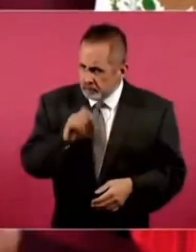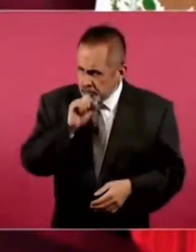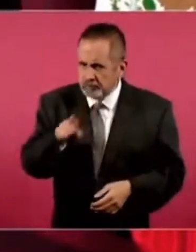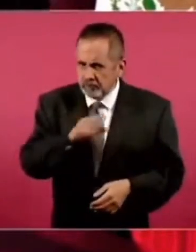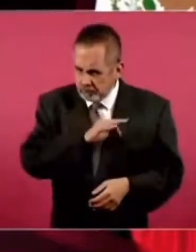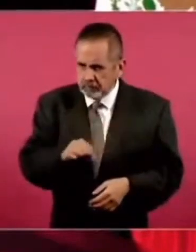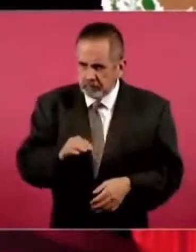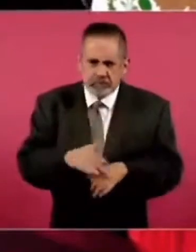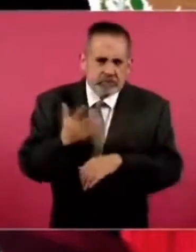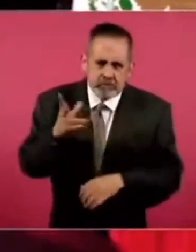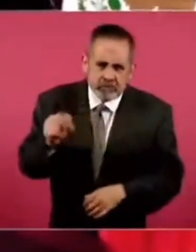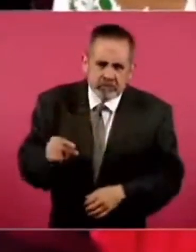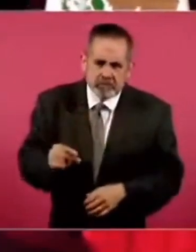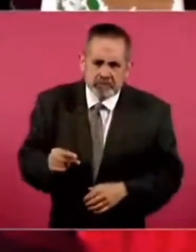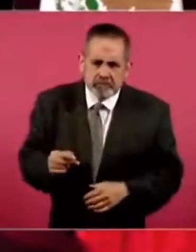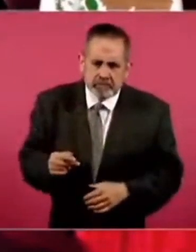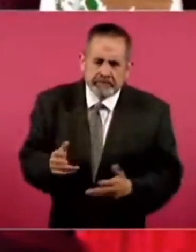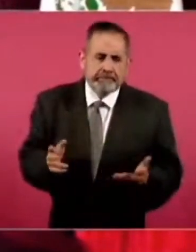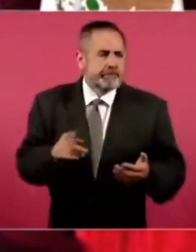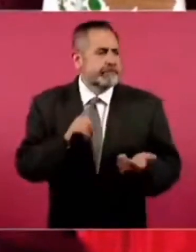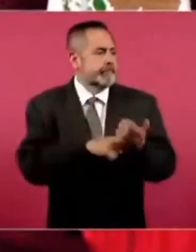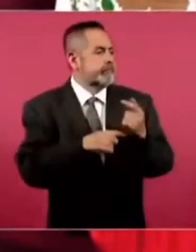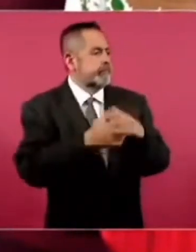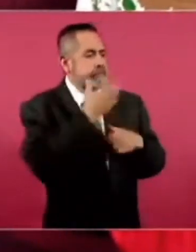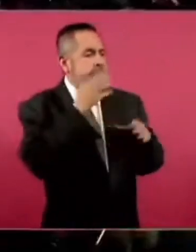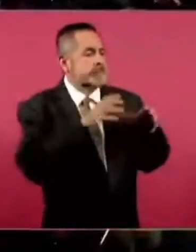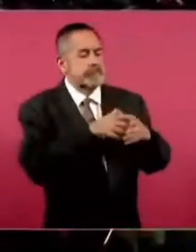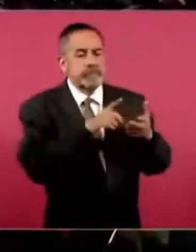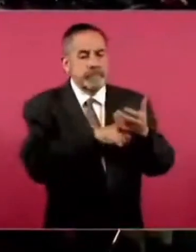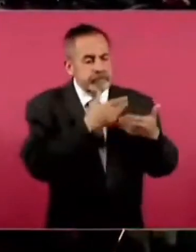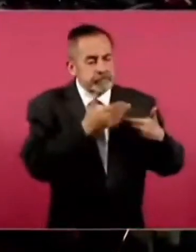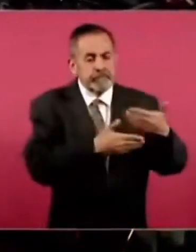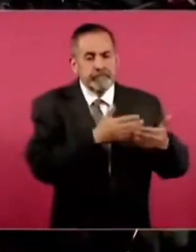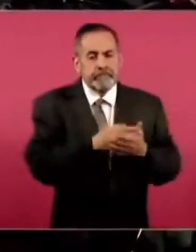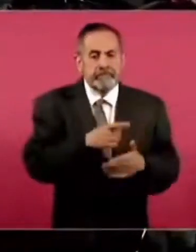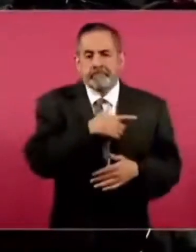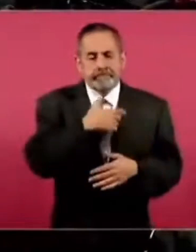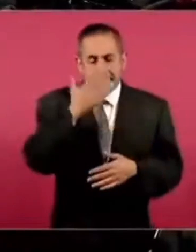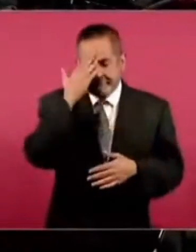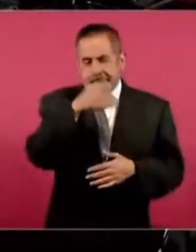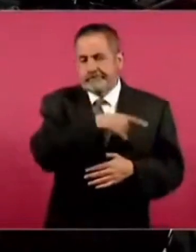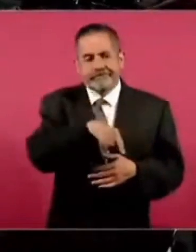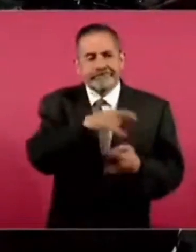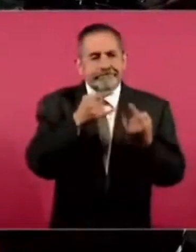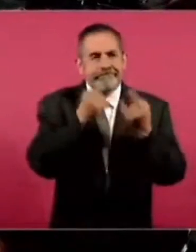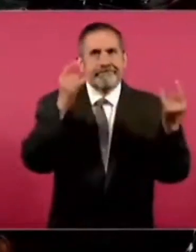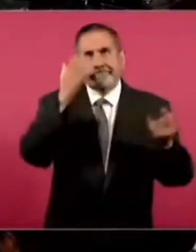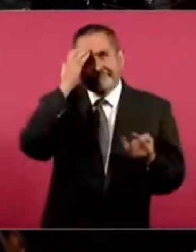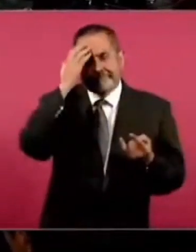Es que están pensando. Los conservadores. Primero. No conocen mucho la historia.